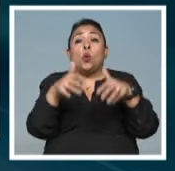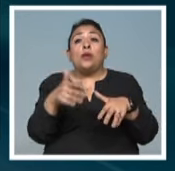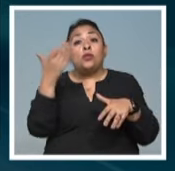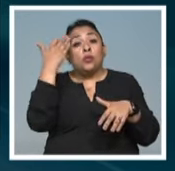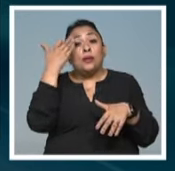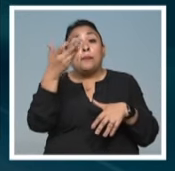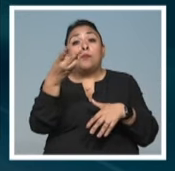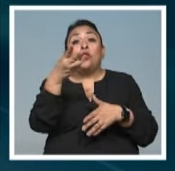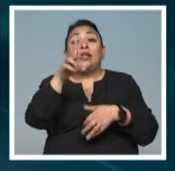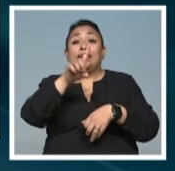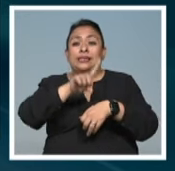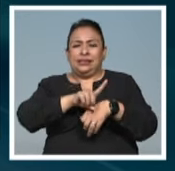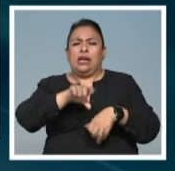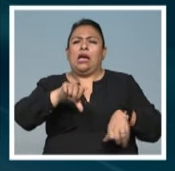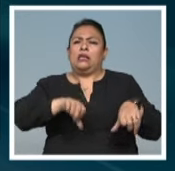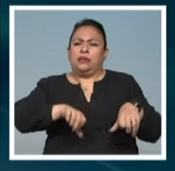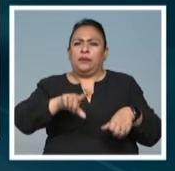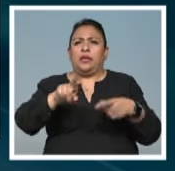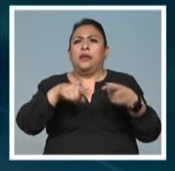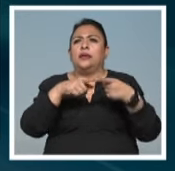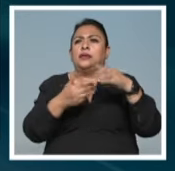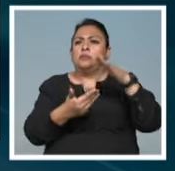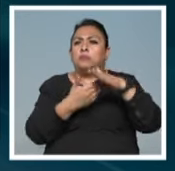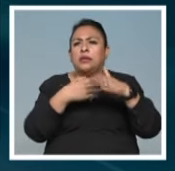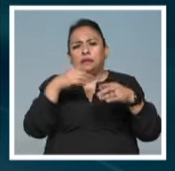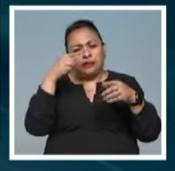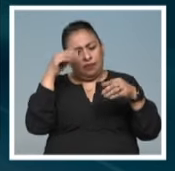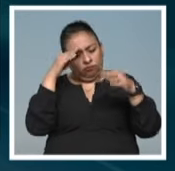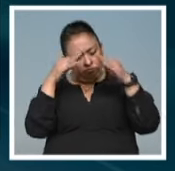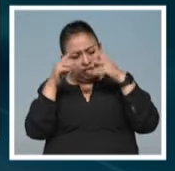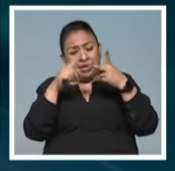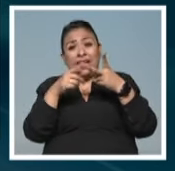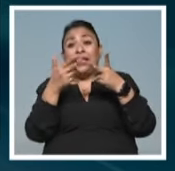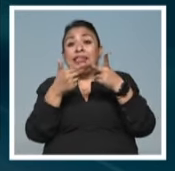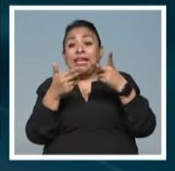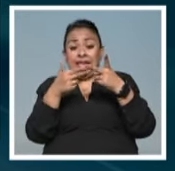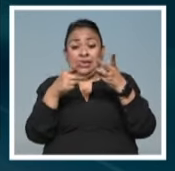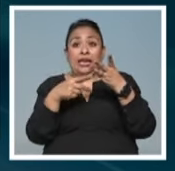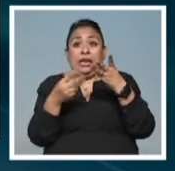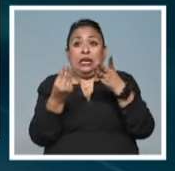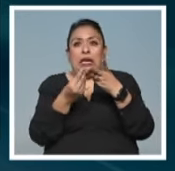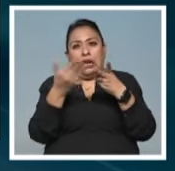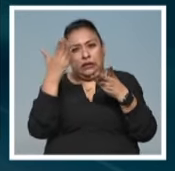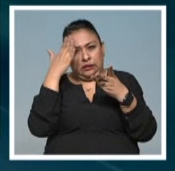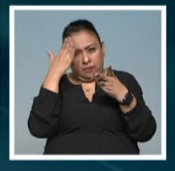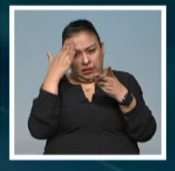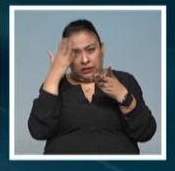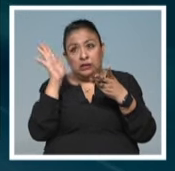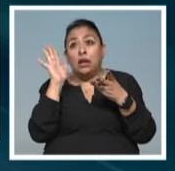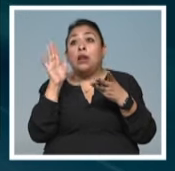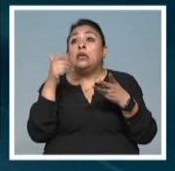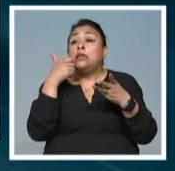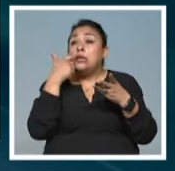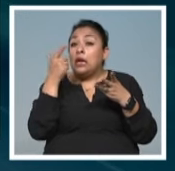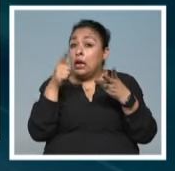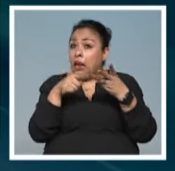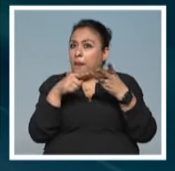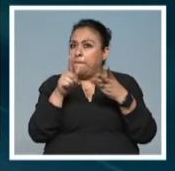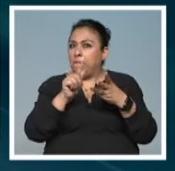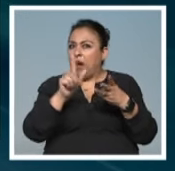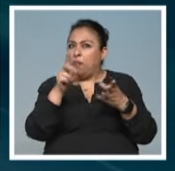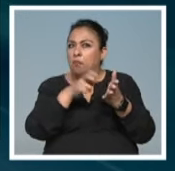una duración de tres días, con actividades que incluyen las mesas de reflexión, los talleres y las clases magistrales, con las que se busca una